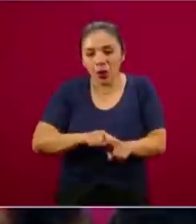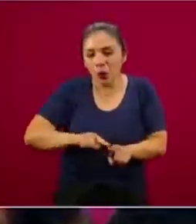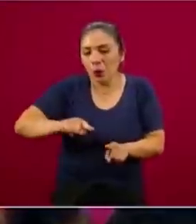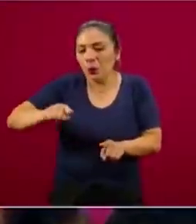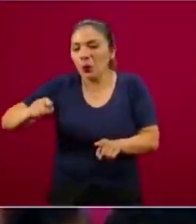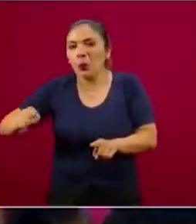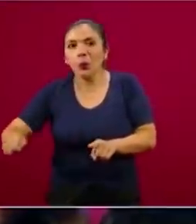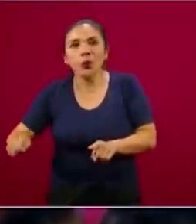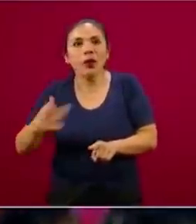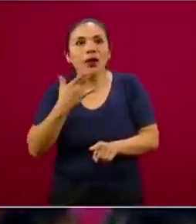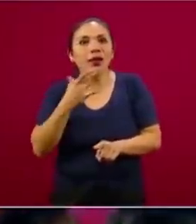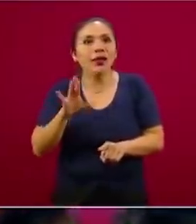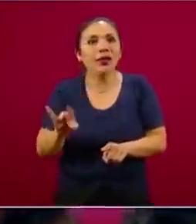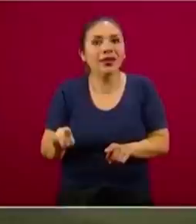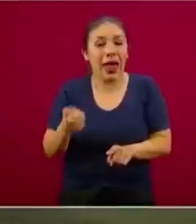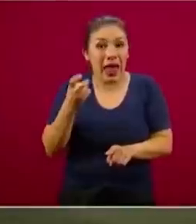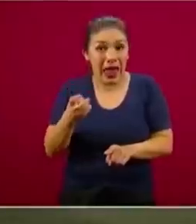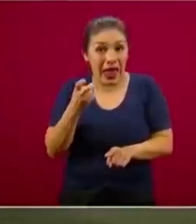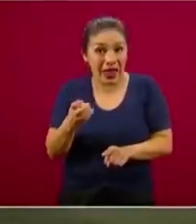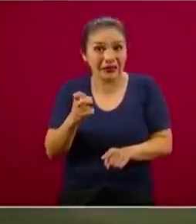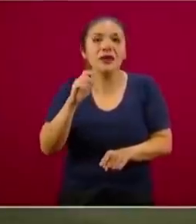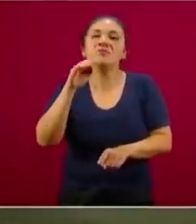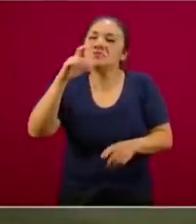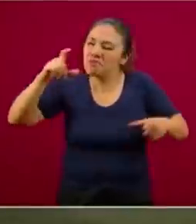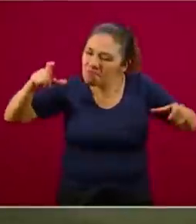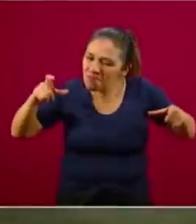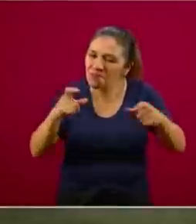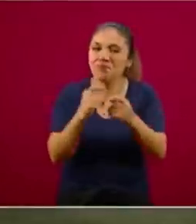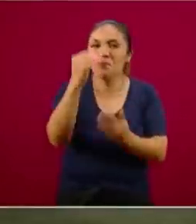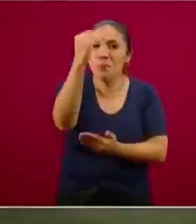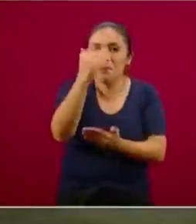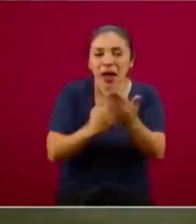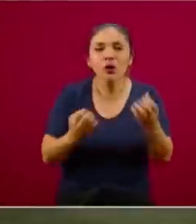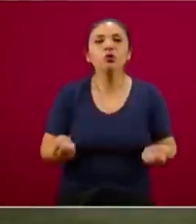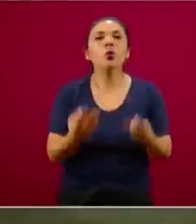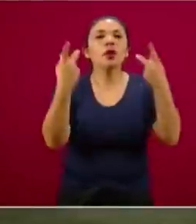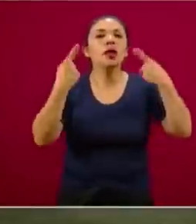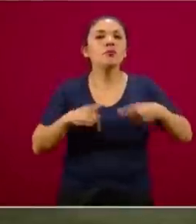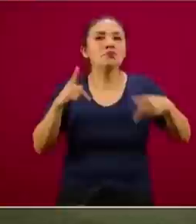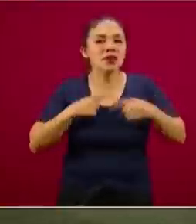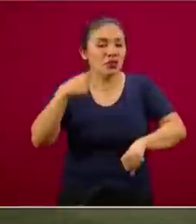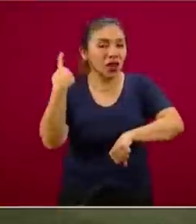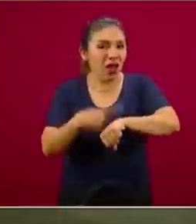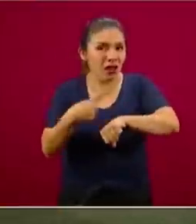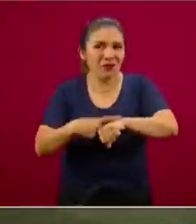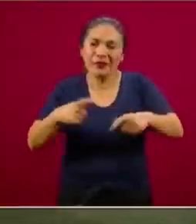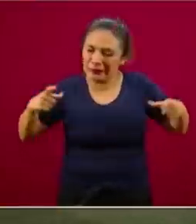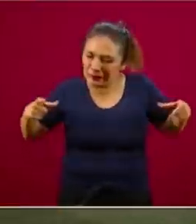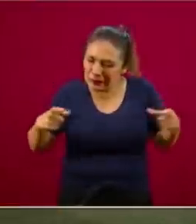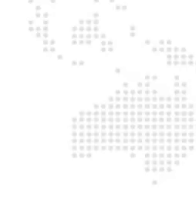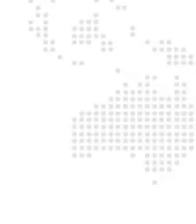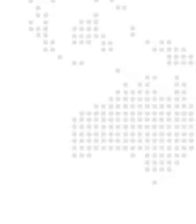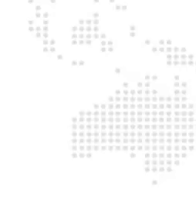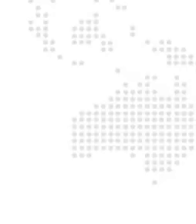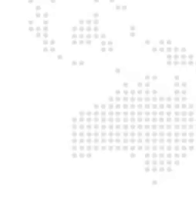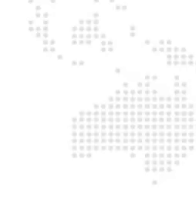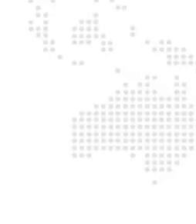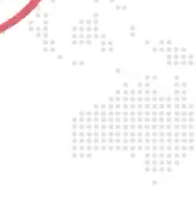Y ese es el objetivo dos, reducir la carga de casos, la cantidad de personas enfermas en un mismo día.